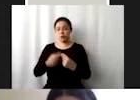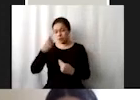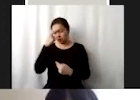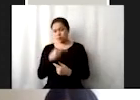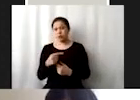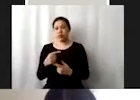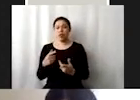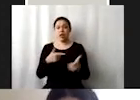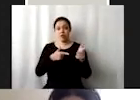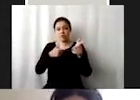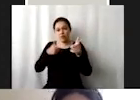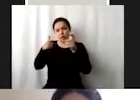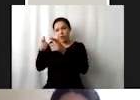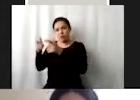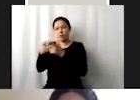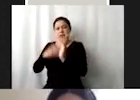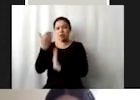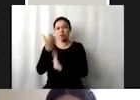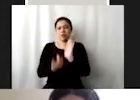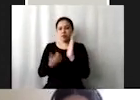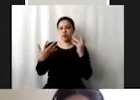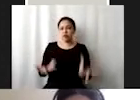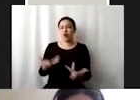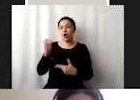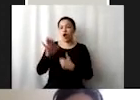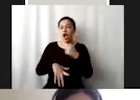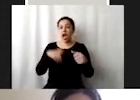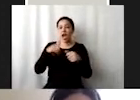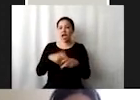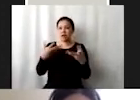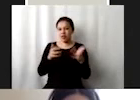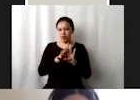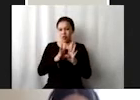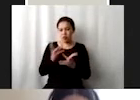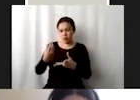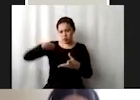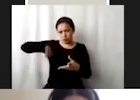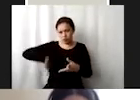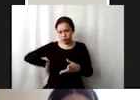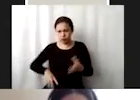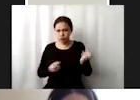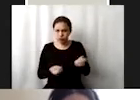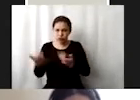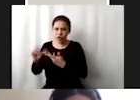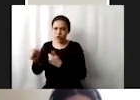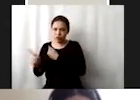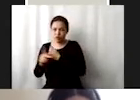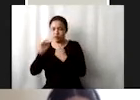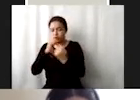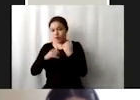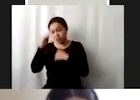caza yo les ponía el ejemplo de la caza o el tráfico de especies protegidas aquí si hubiéramos pensado mejor las